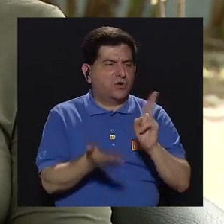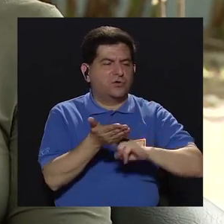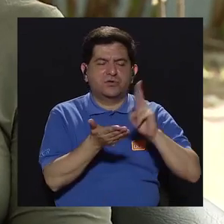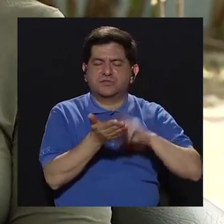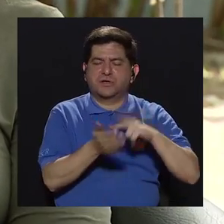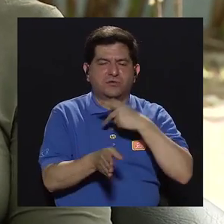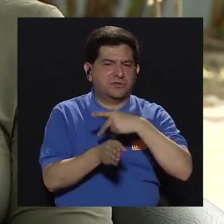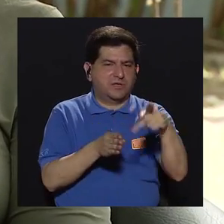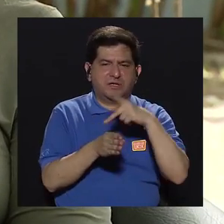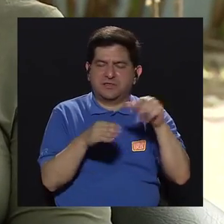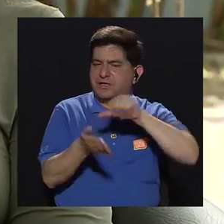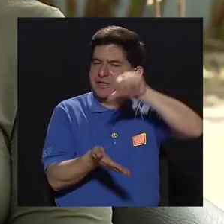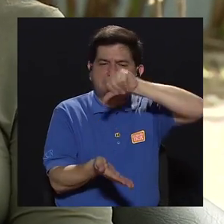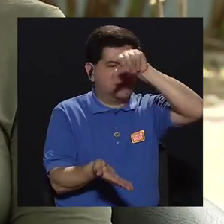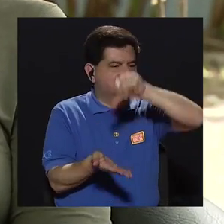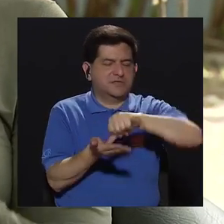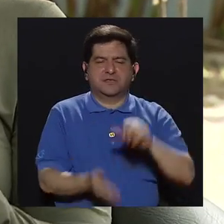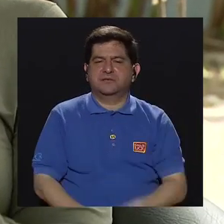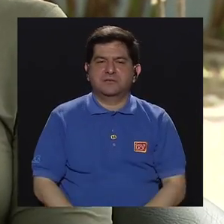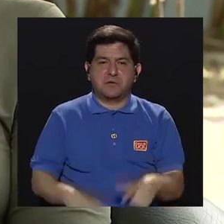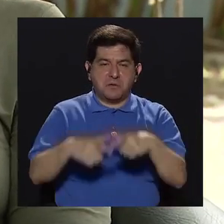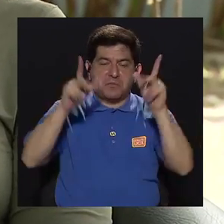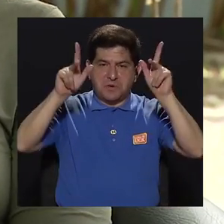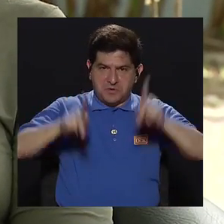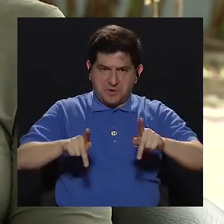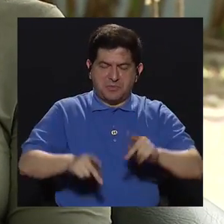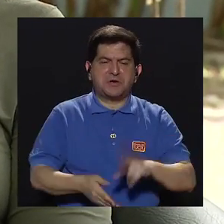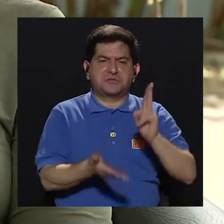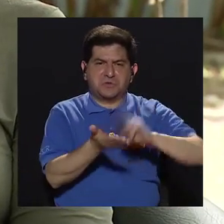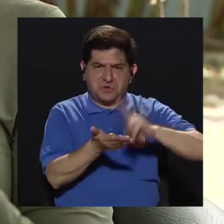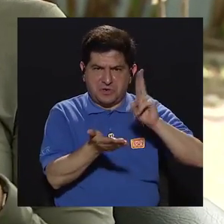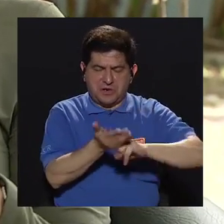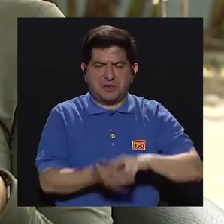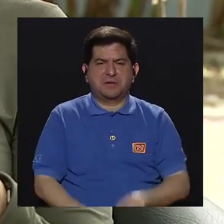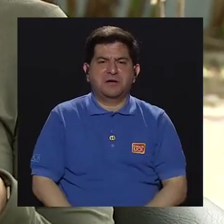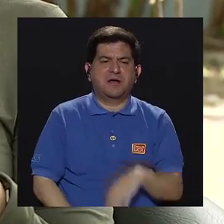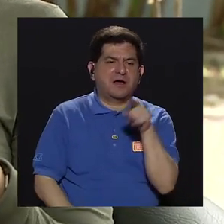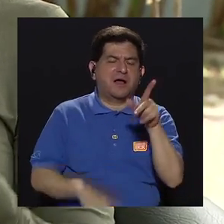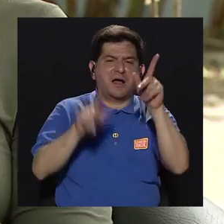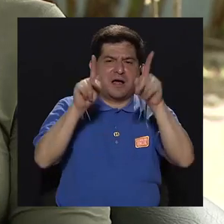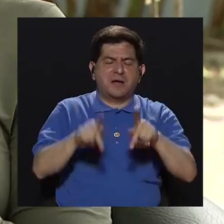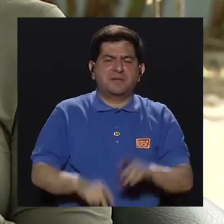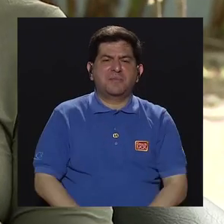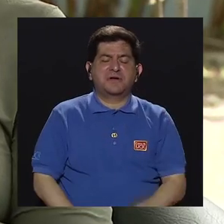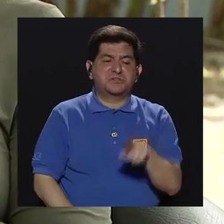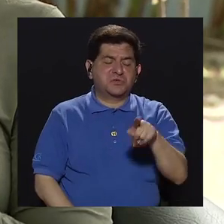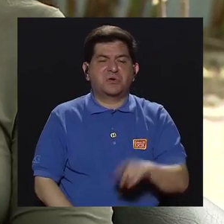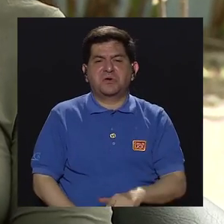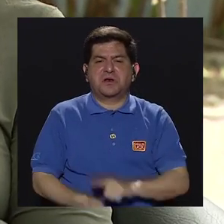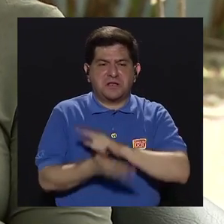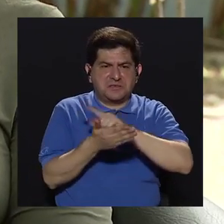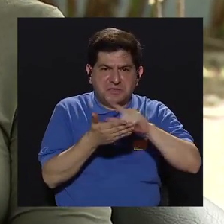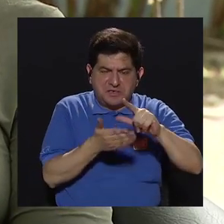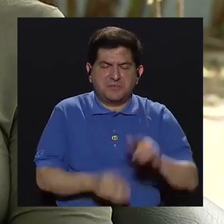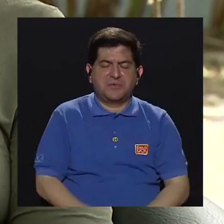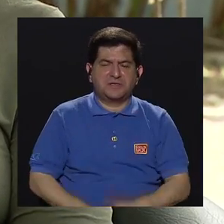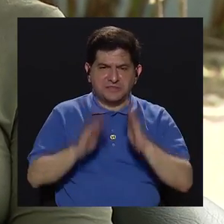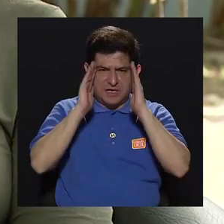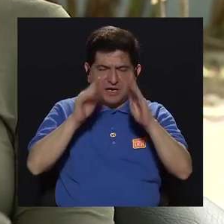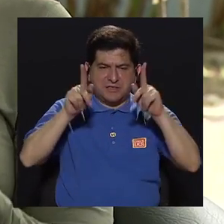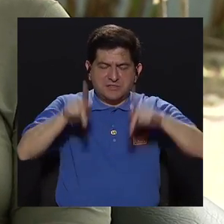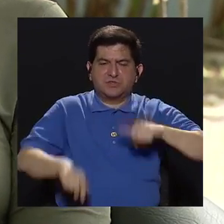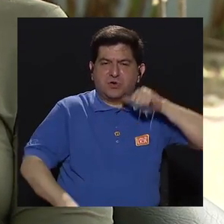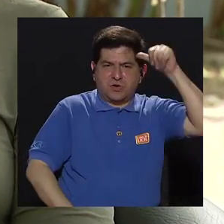contratan profesionales en estos centros, la mayoría de personal que contratan es personal misceláneo que atiende a los adultos